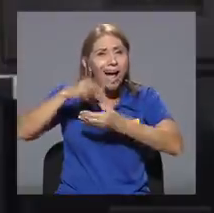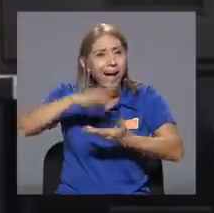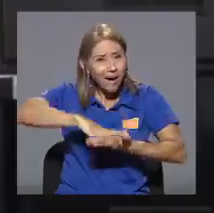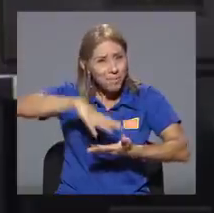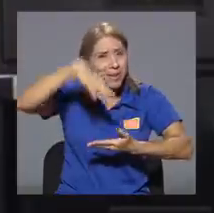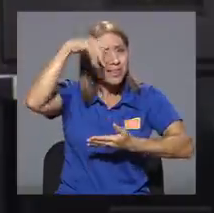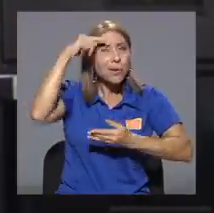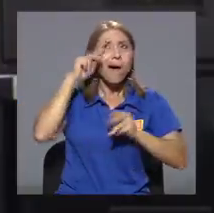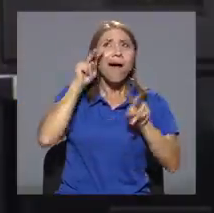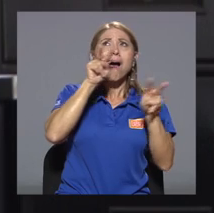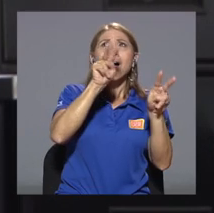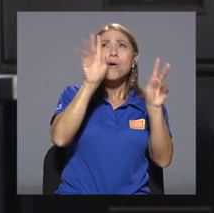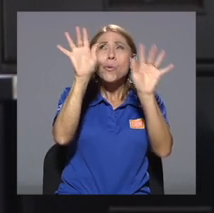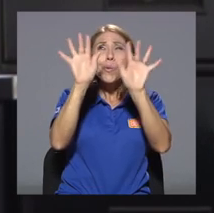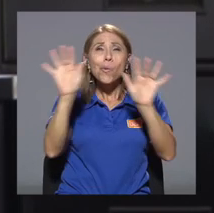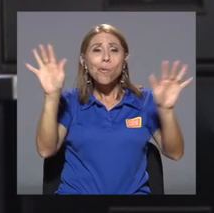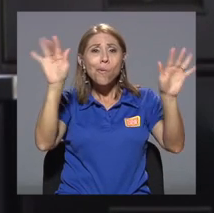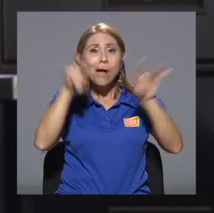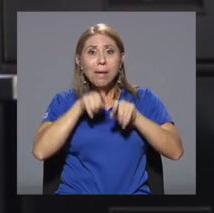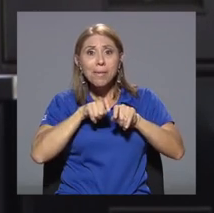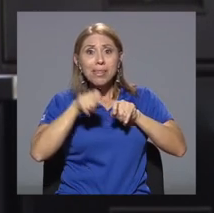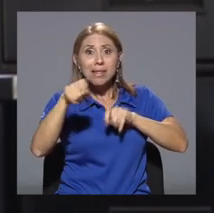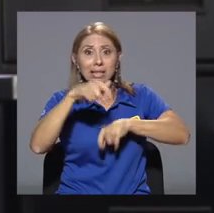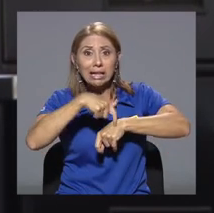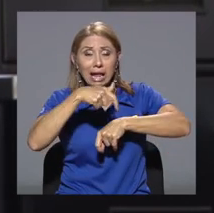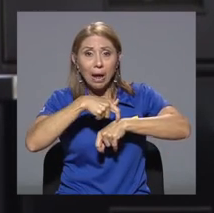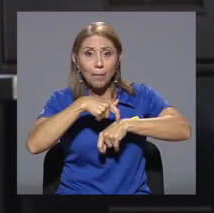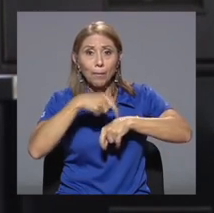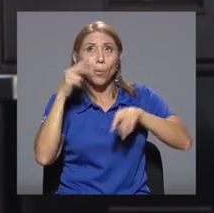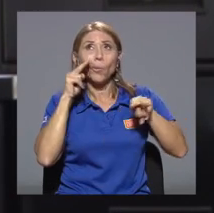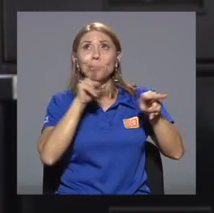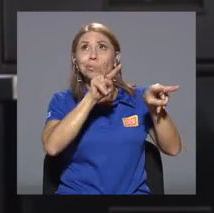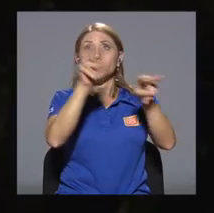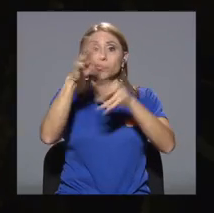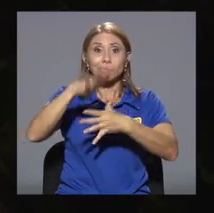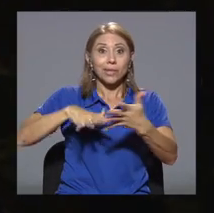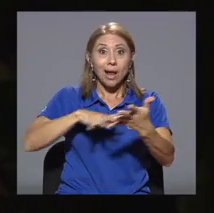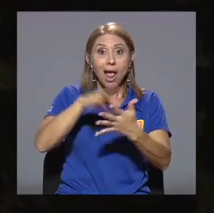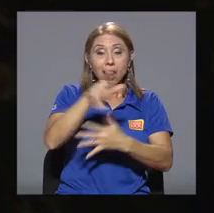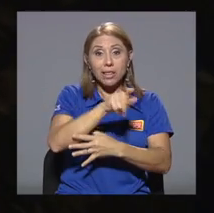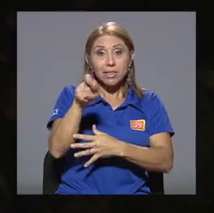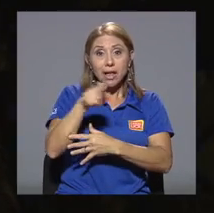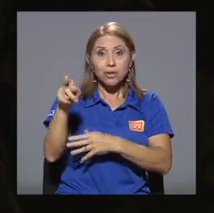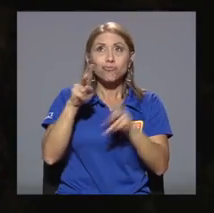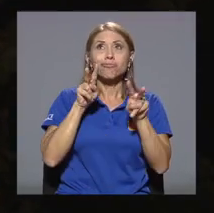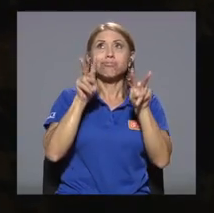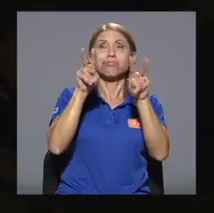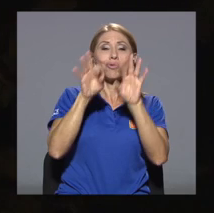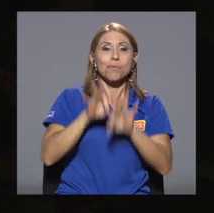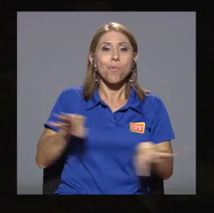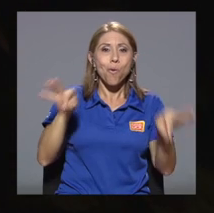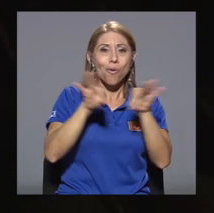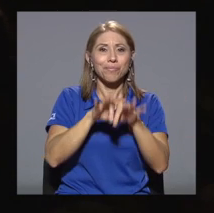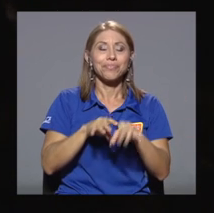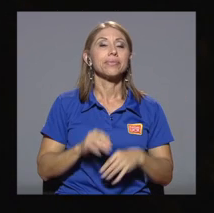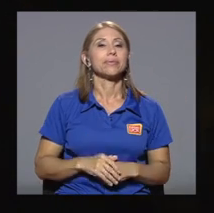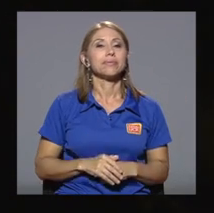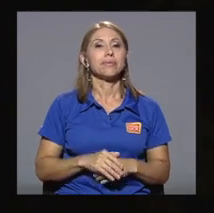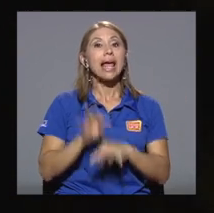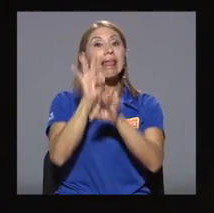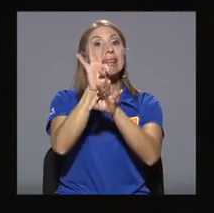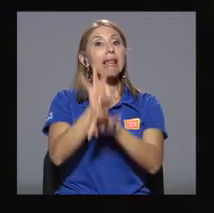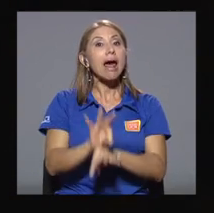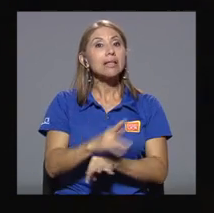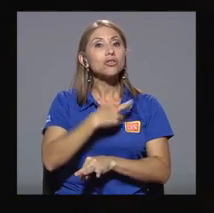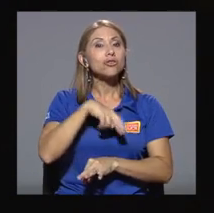medir el tiempo y a hacer calendarios utilizando los astros. Entonces observar los astros era algo muy importante. Y en la tradición religiosa